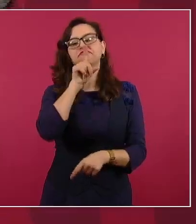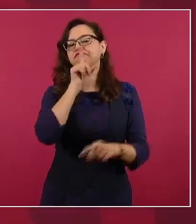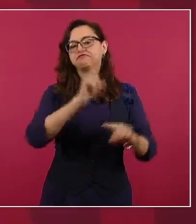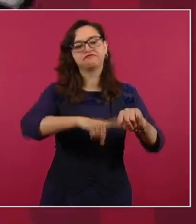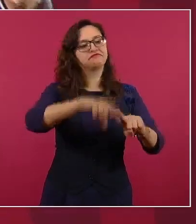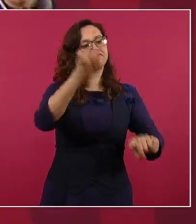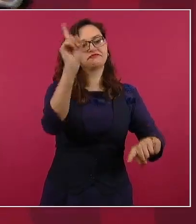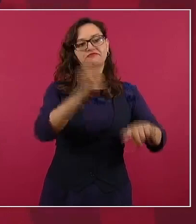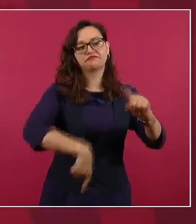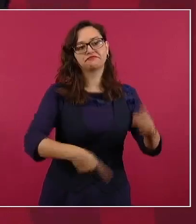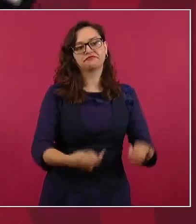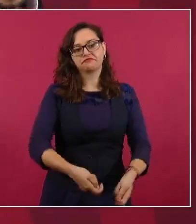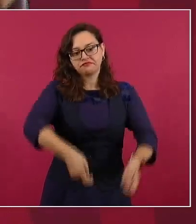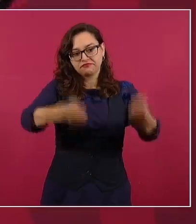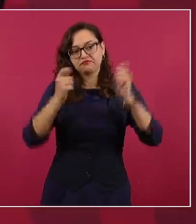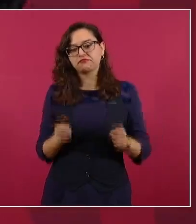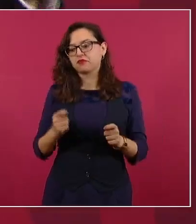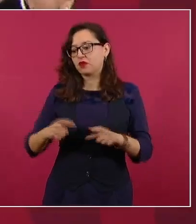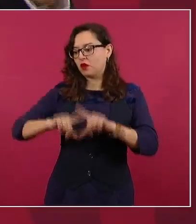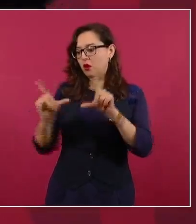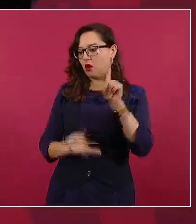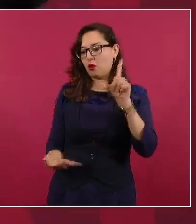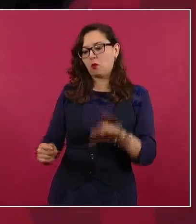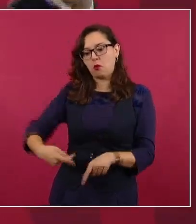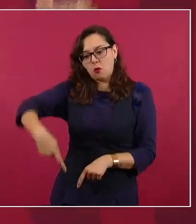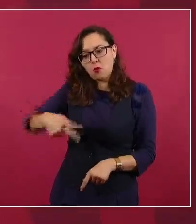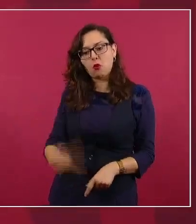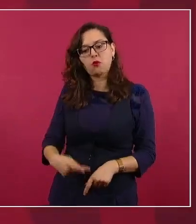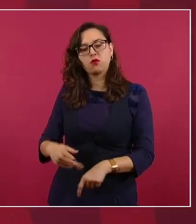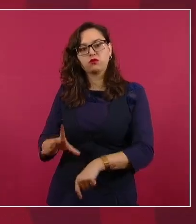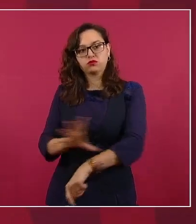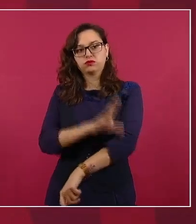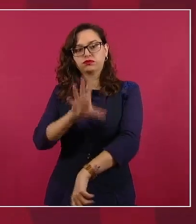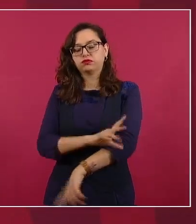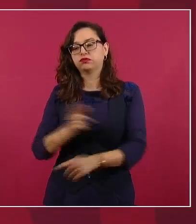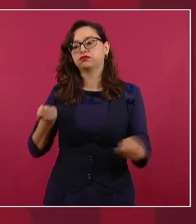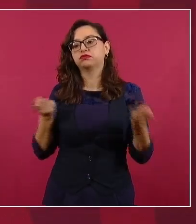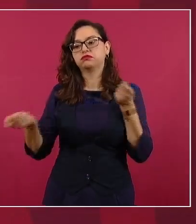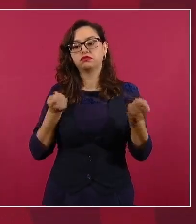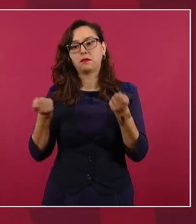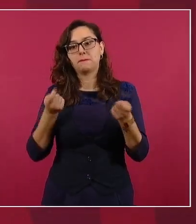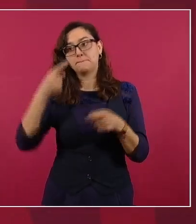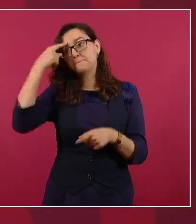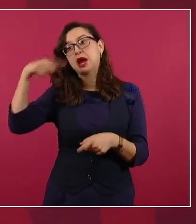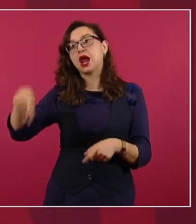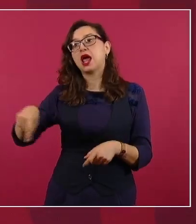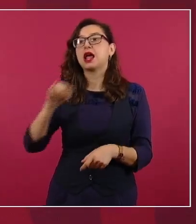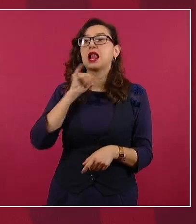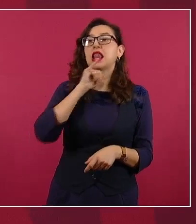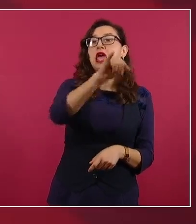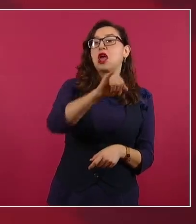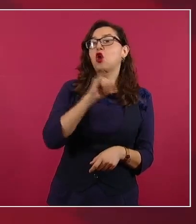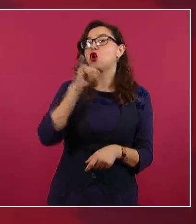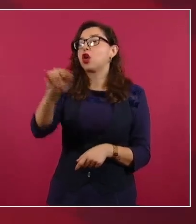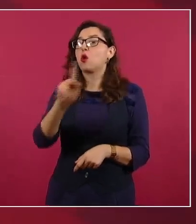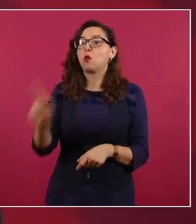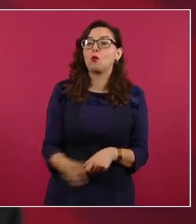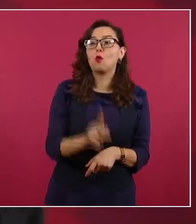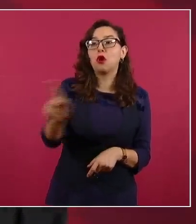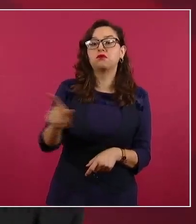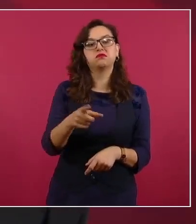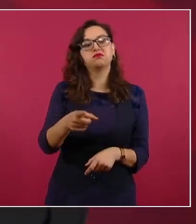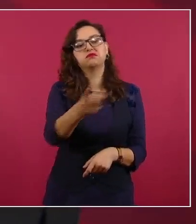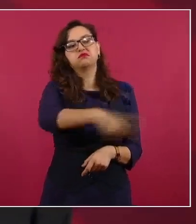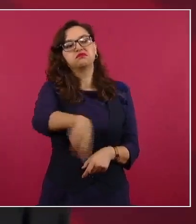Imagínense una ranchería, una comunidad, un ejido que para